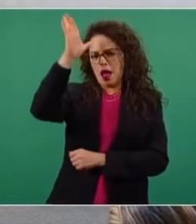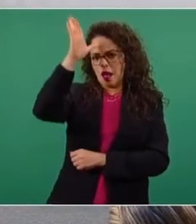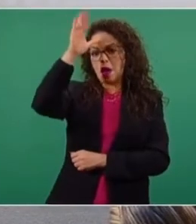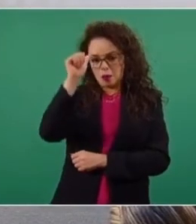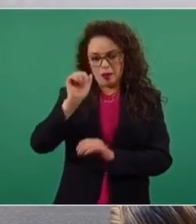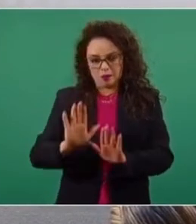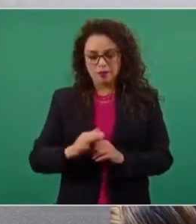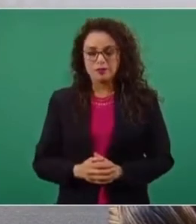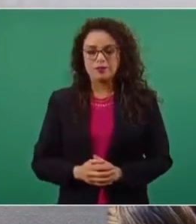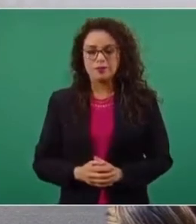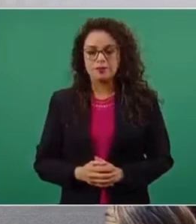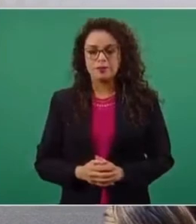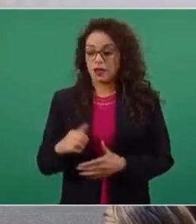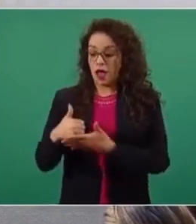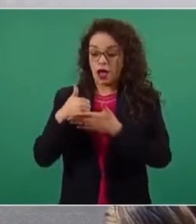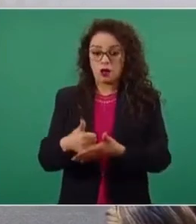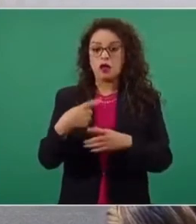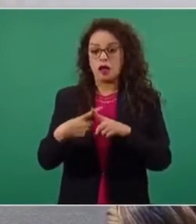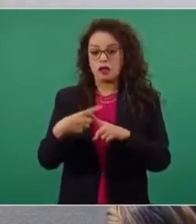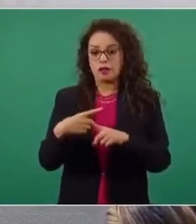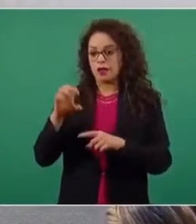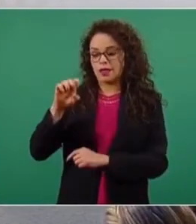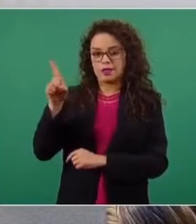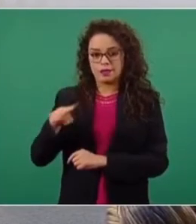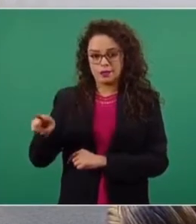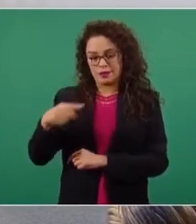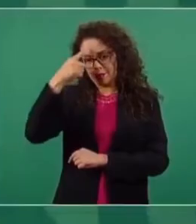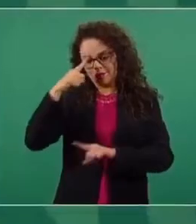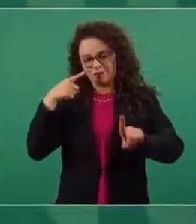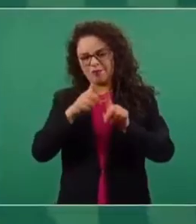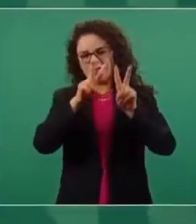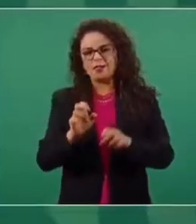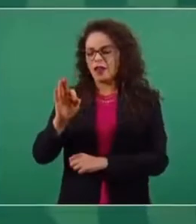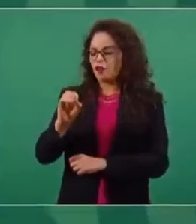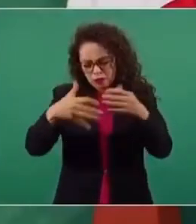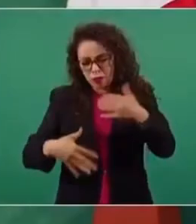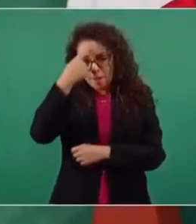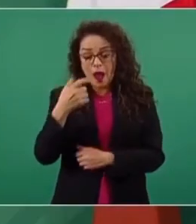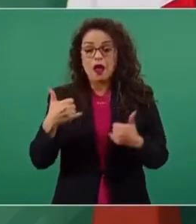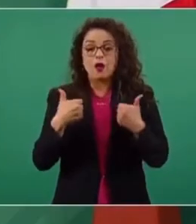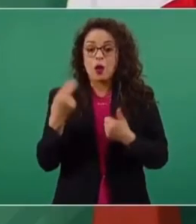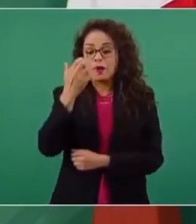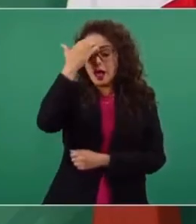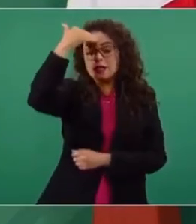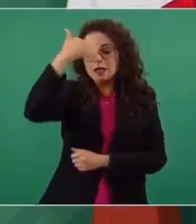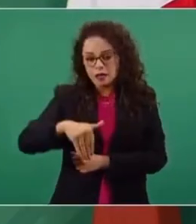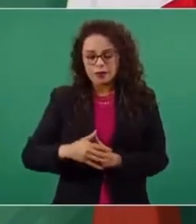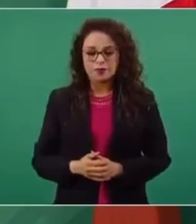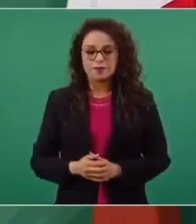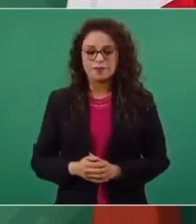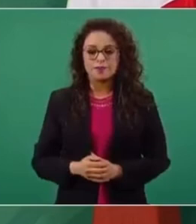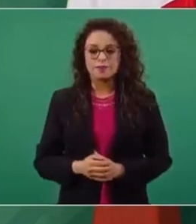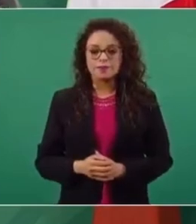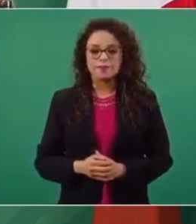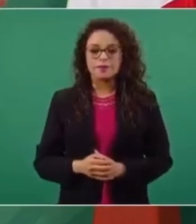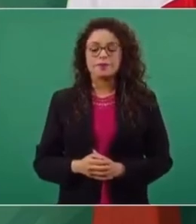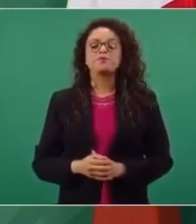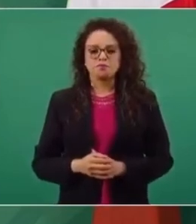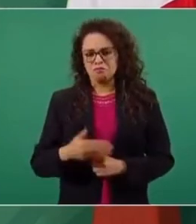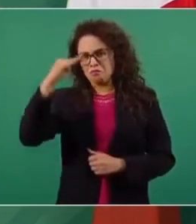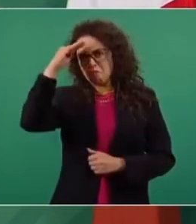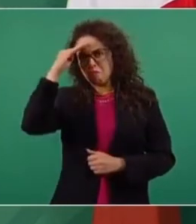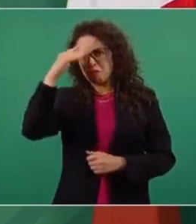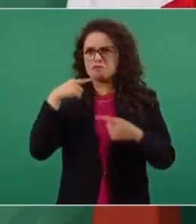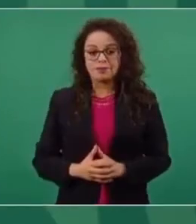le ayudaron a Cedillo para el fuego aprobado. Aparte de eso, deciden darles la procuraduría